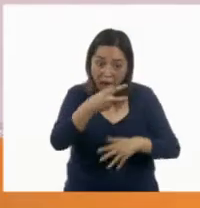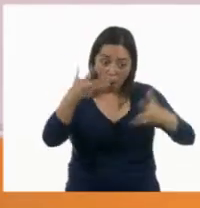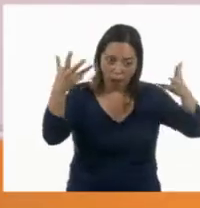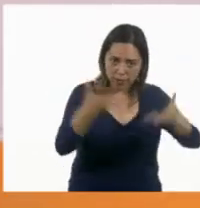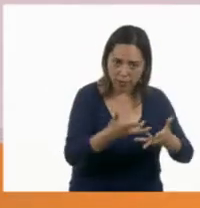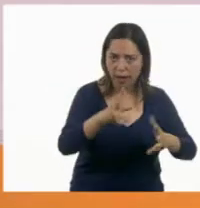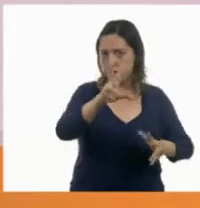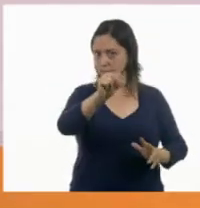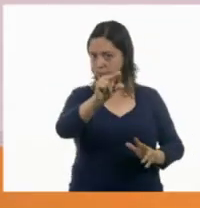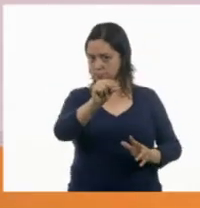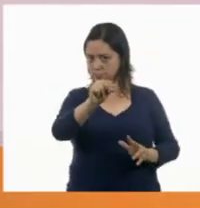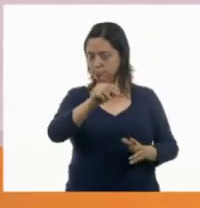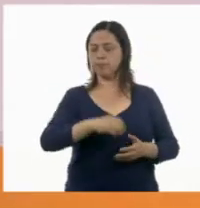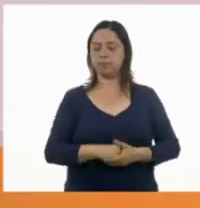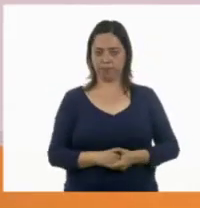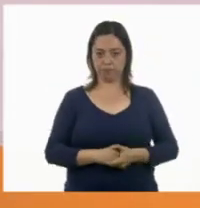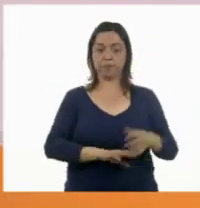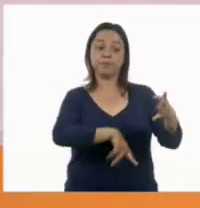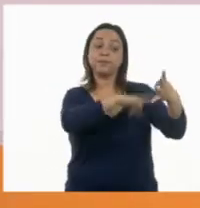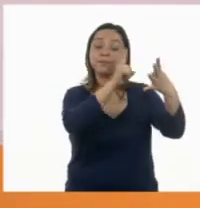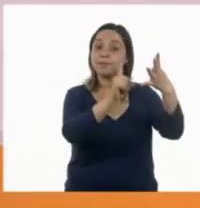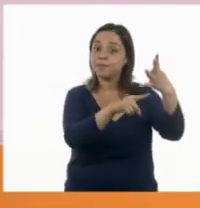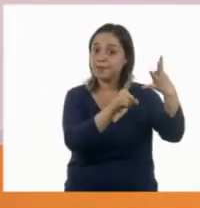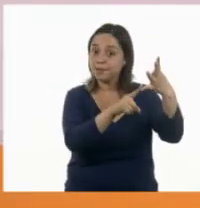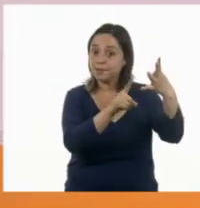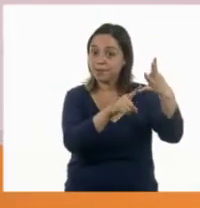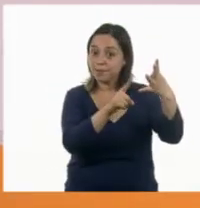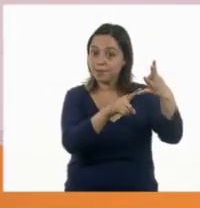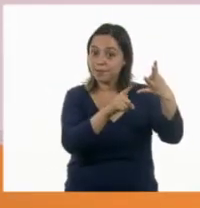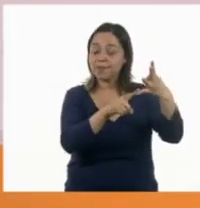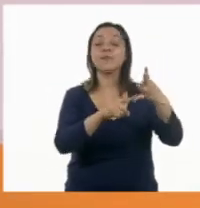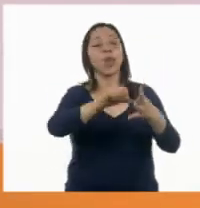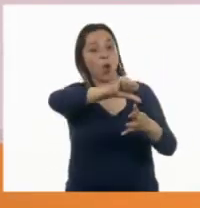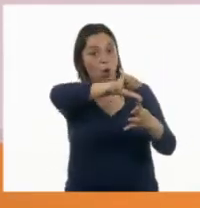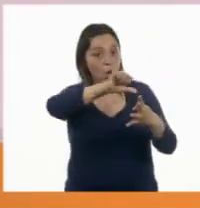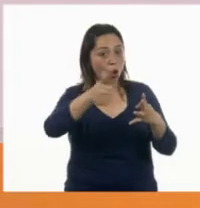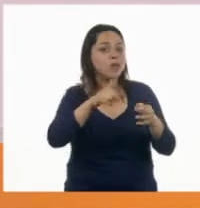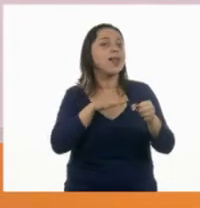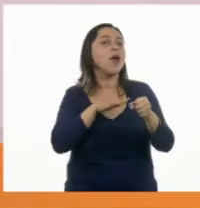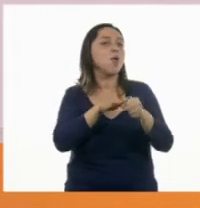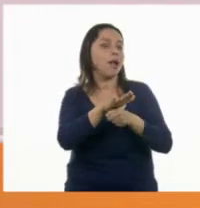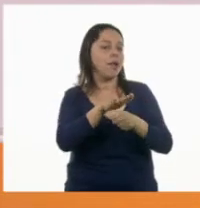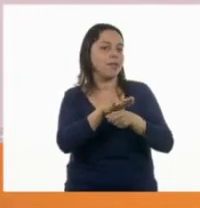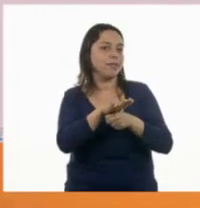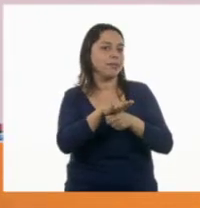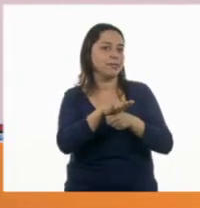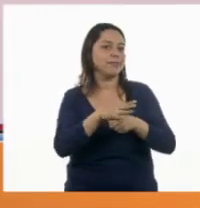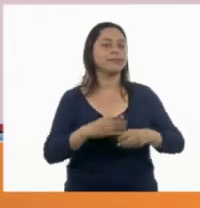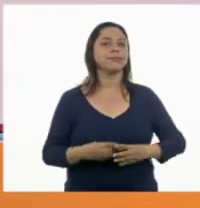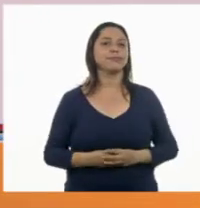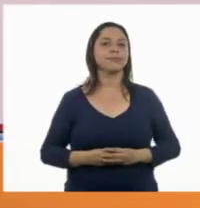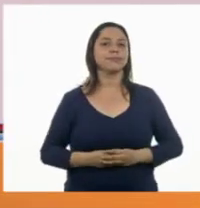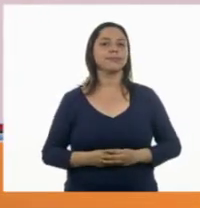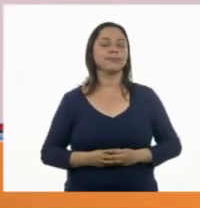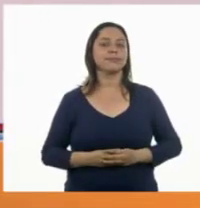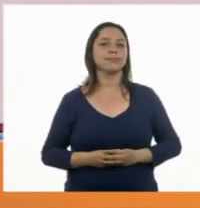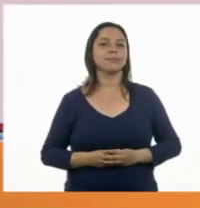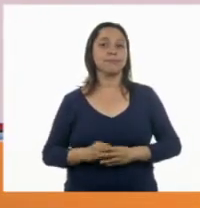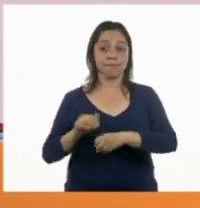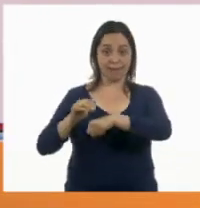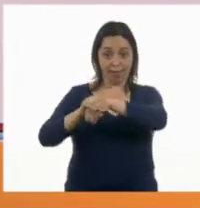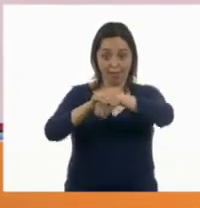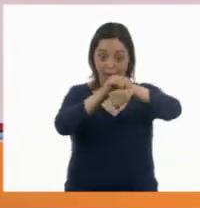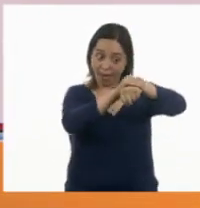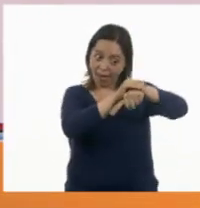La siguiente regla para ser el mejor guardián de las diferencias es incluir amigos